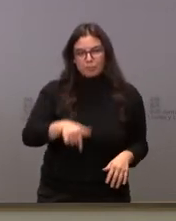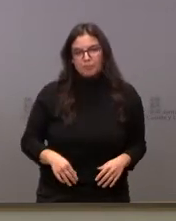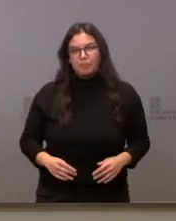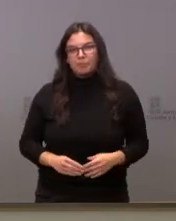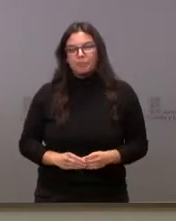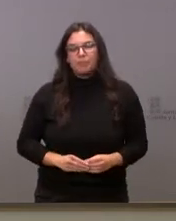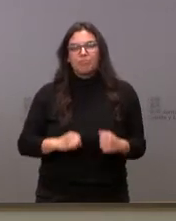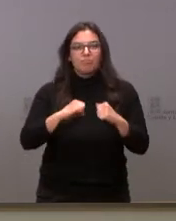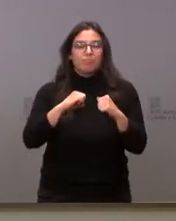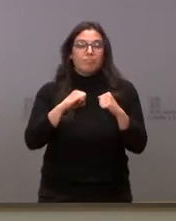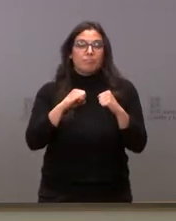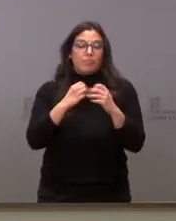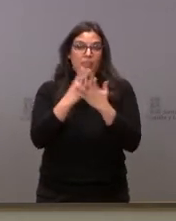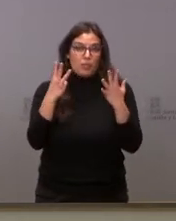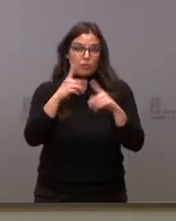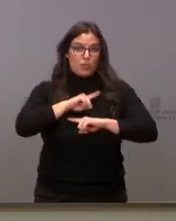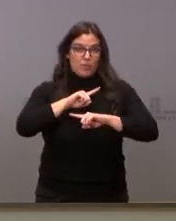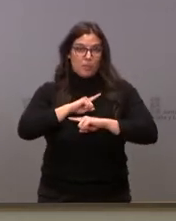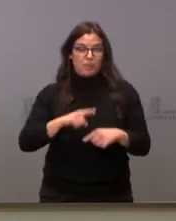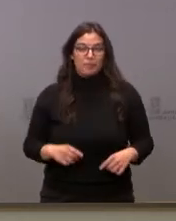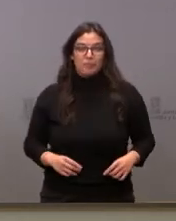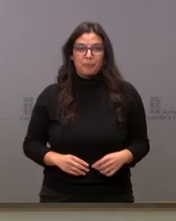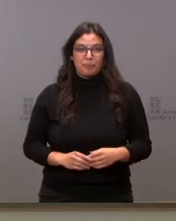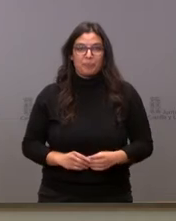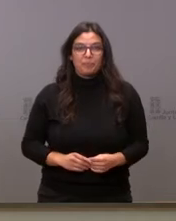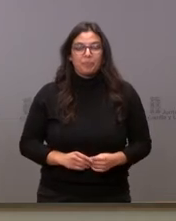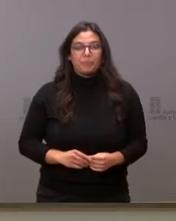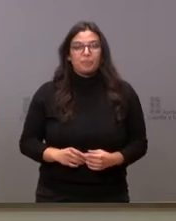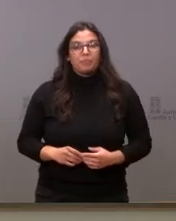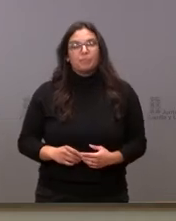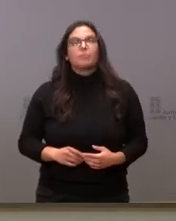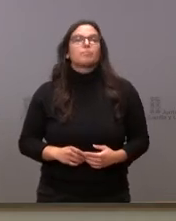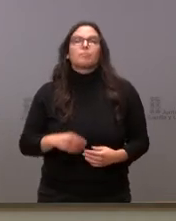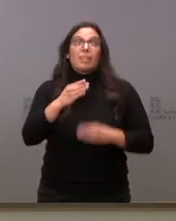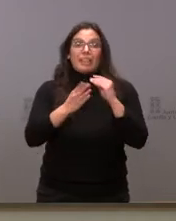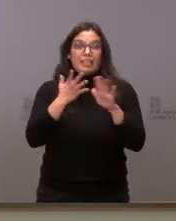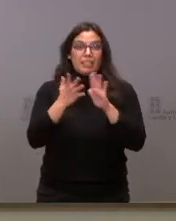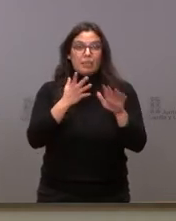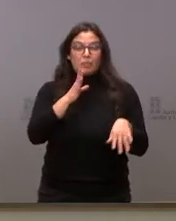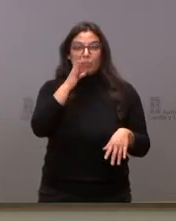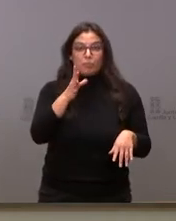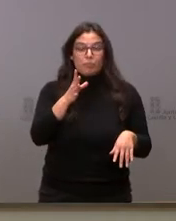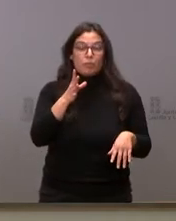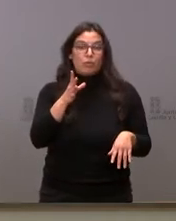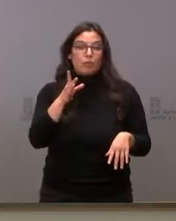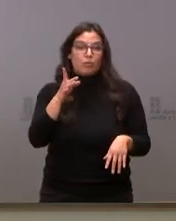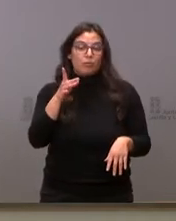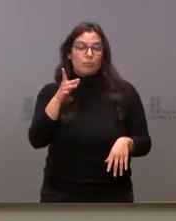18 de noviembre. Vamos a hacerlo rápidamente, porque verán ustedes que hay